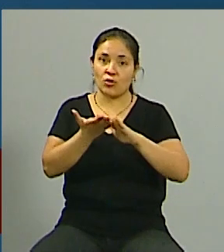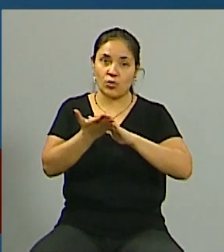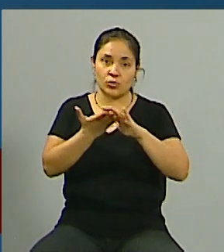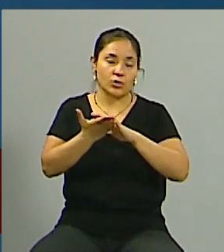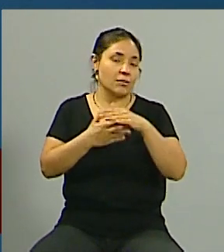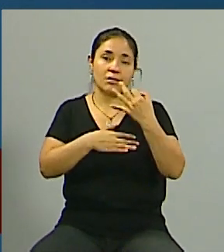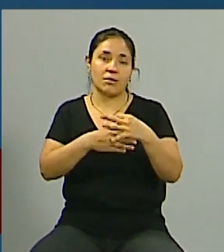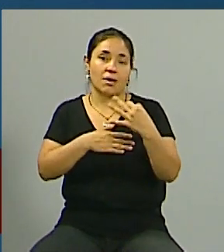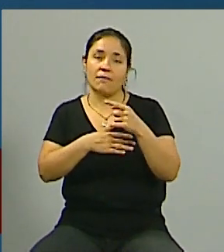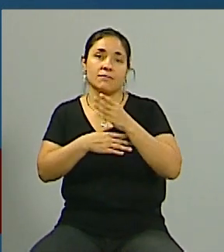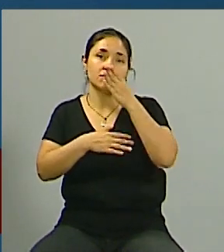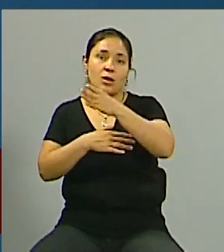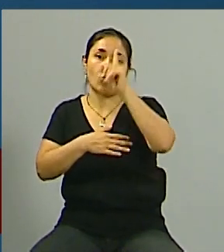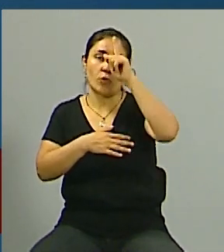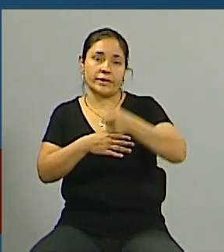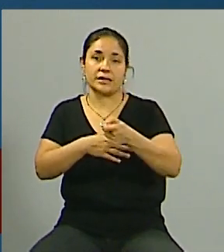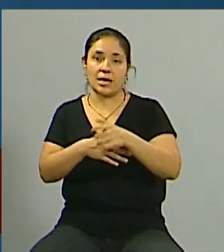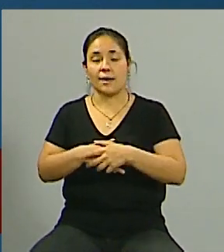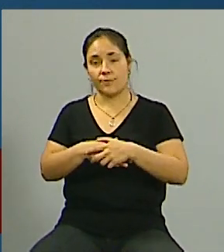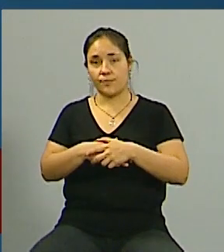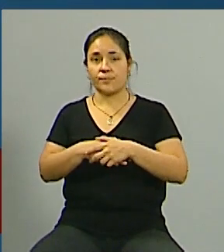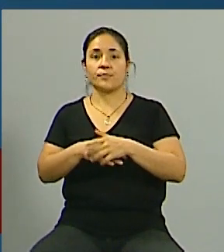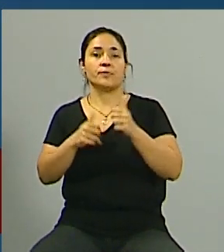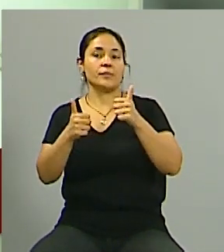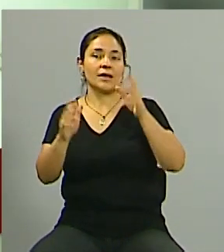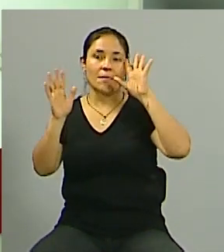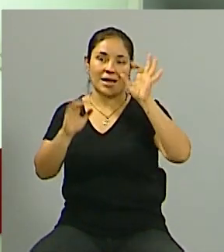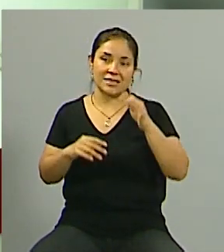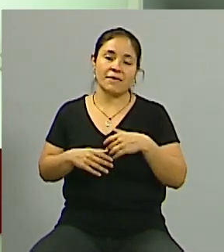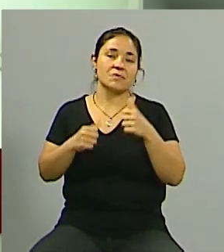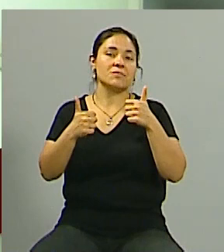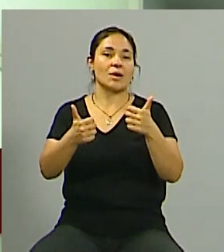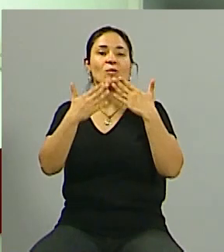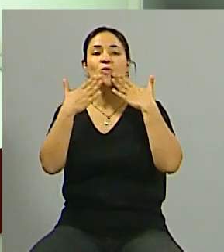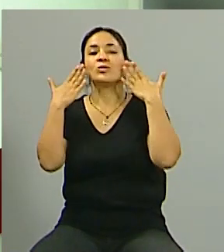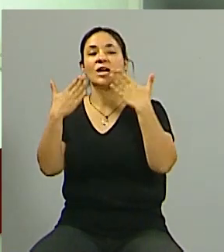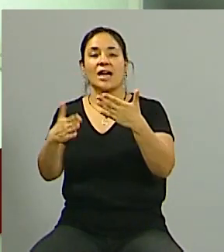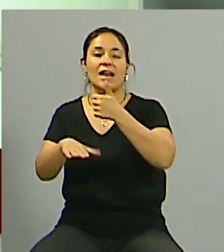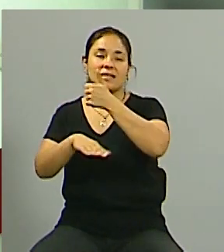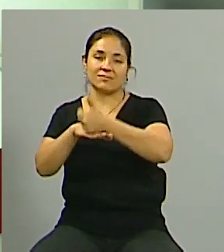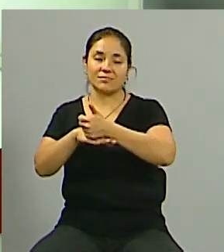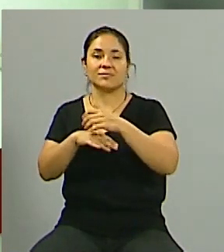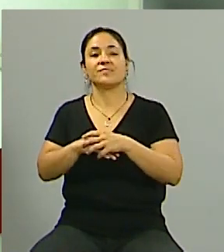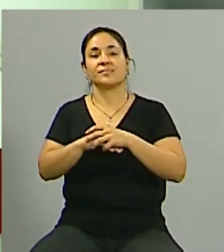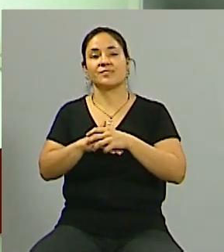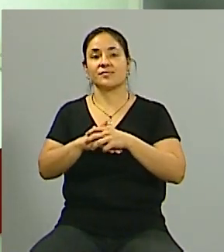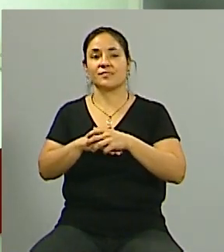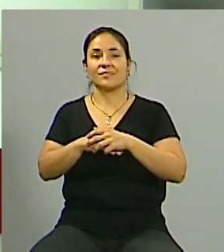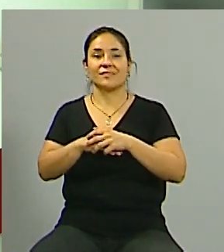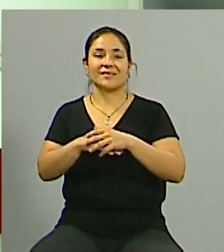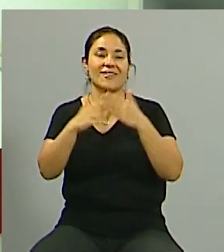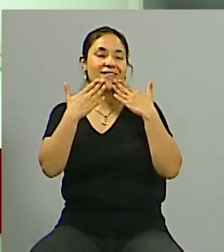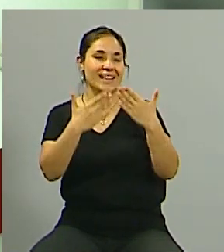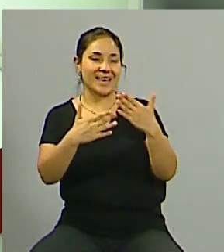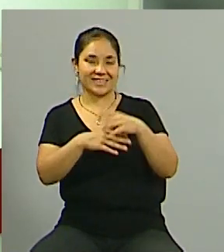sí o sí a la instancia judicial bien para tenerlo bien presente Romina como siempre muchísimas gracias no por